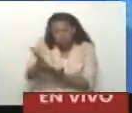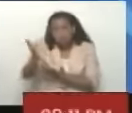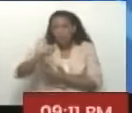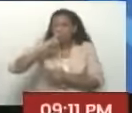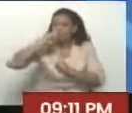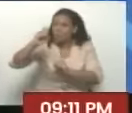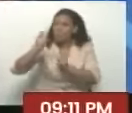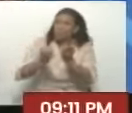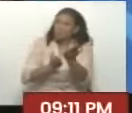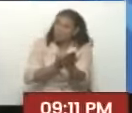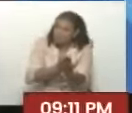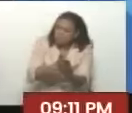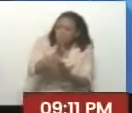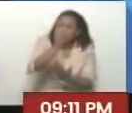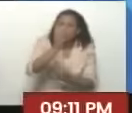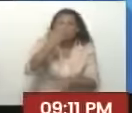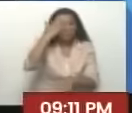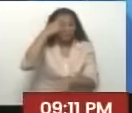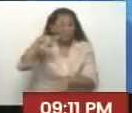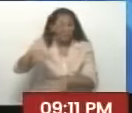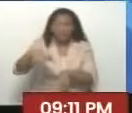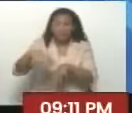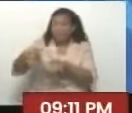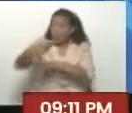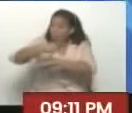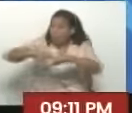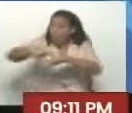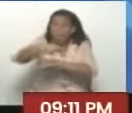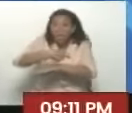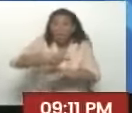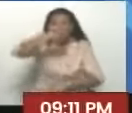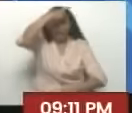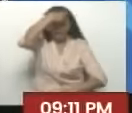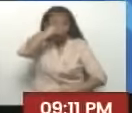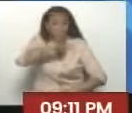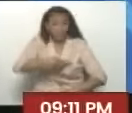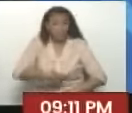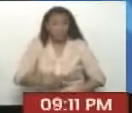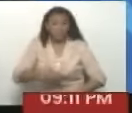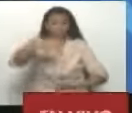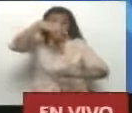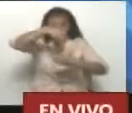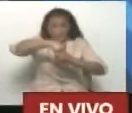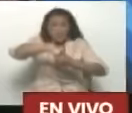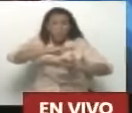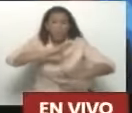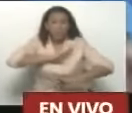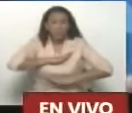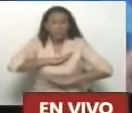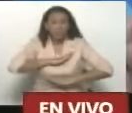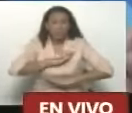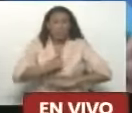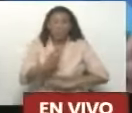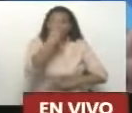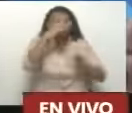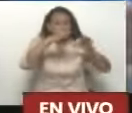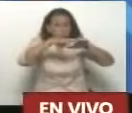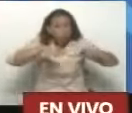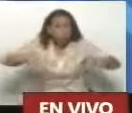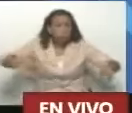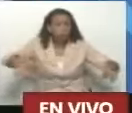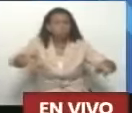momentos, que sepa que usted y este gobierno tiene dentro de su amor y su amistad un templo